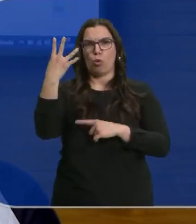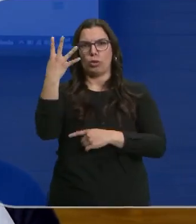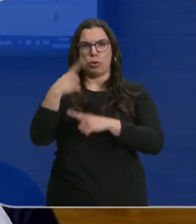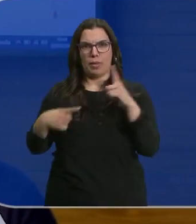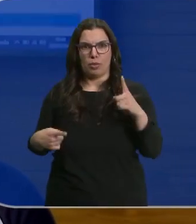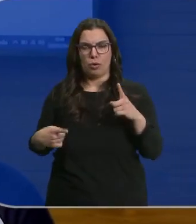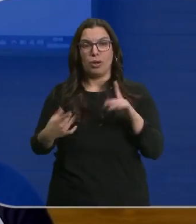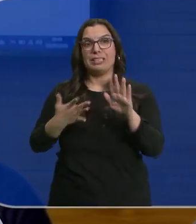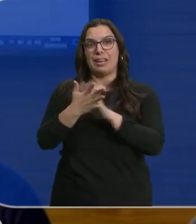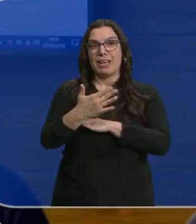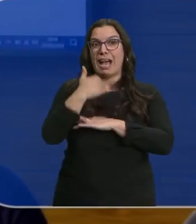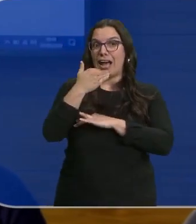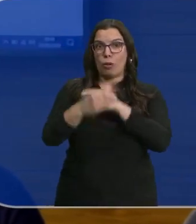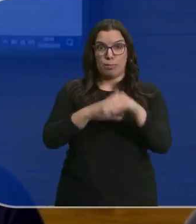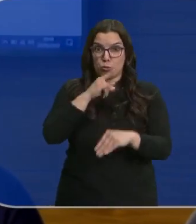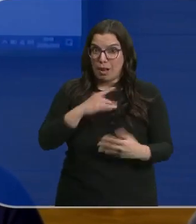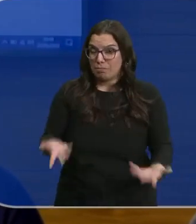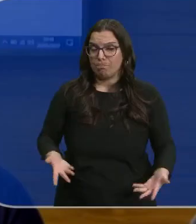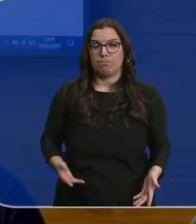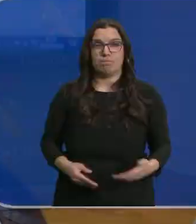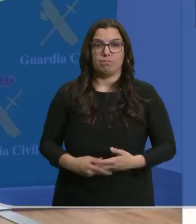,5. Por lo tanto, algo estamos haciendo más.